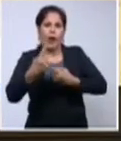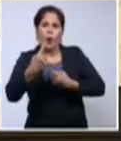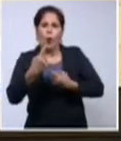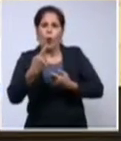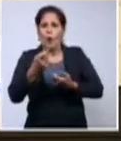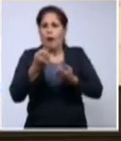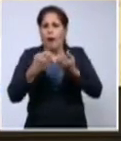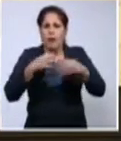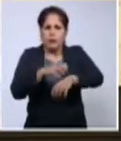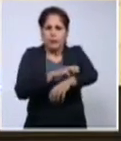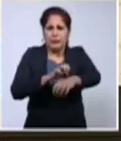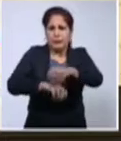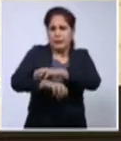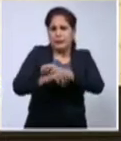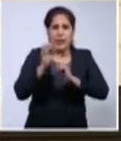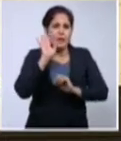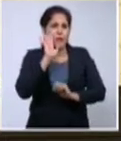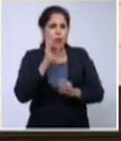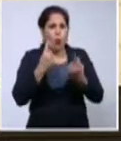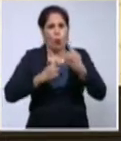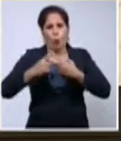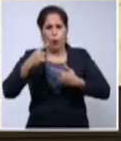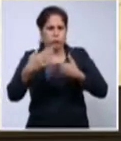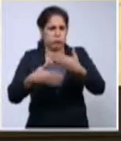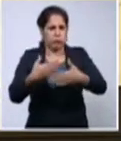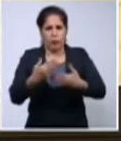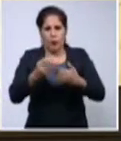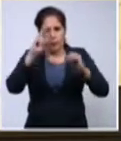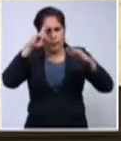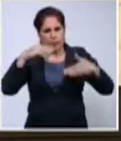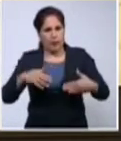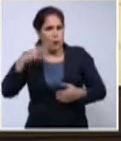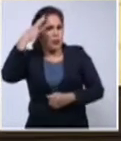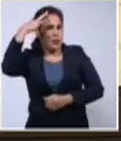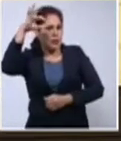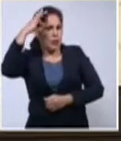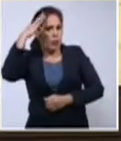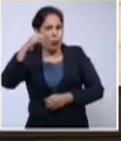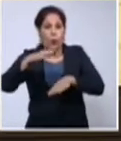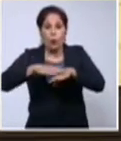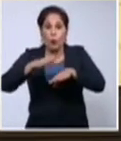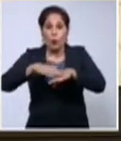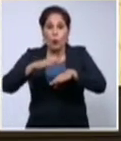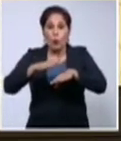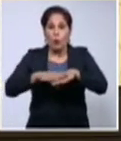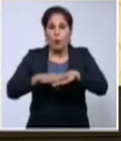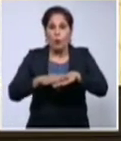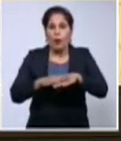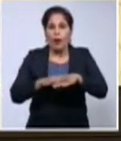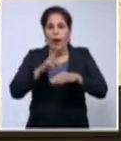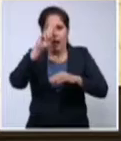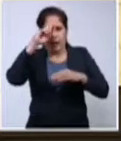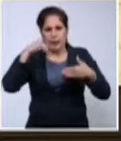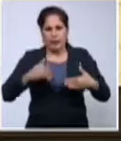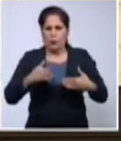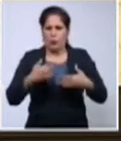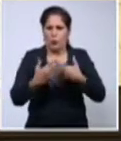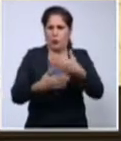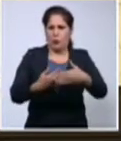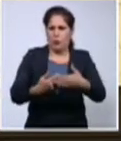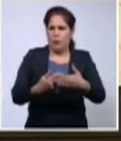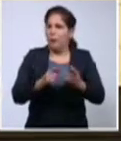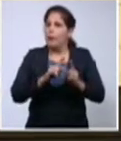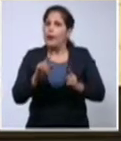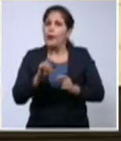origen infeccioso o un desencadenante psicológico como causa de los síntomas. Sin embargo, no se aplicó la